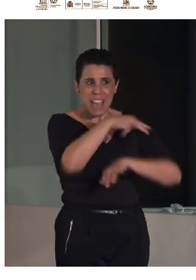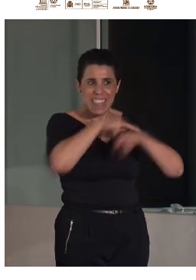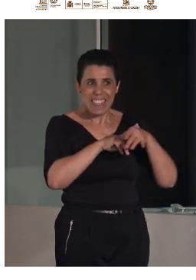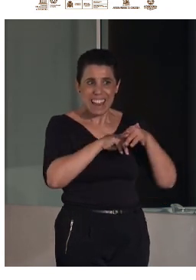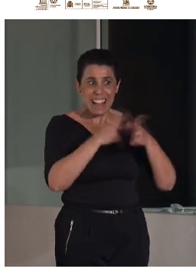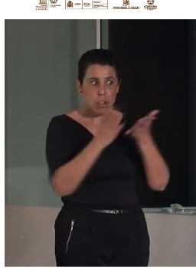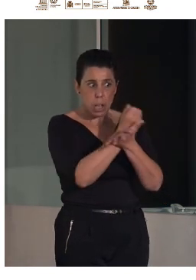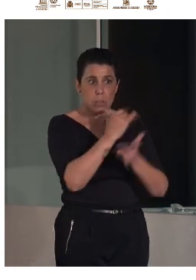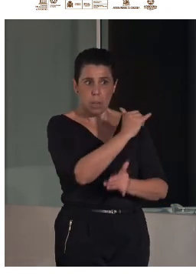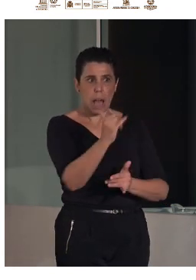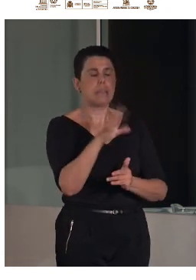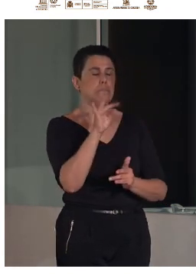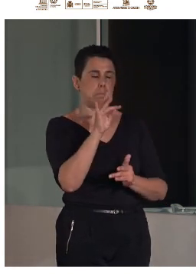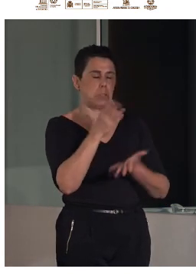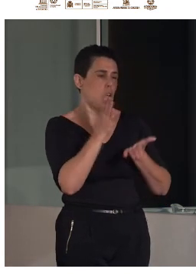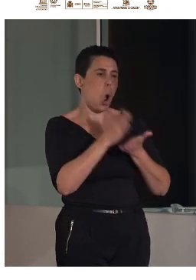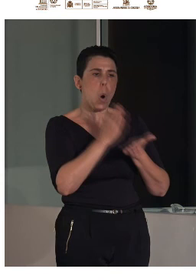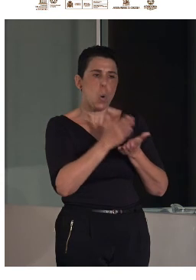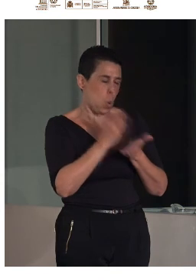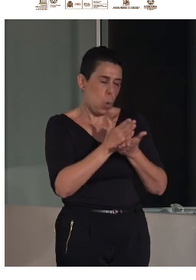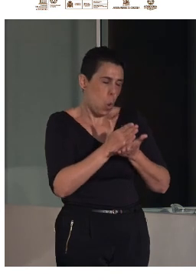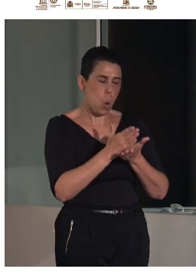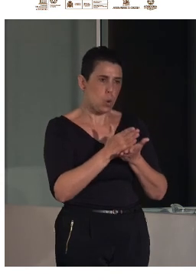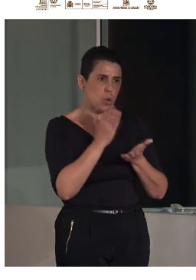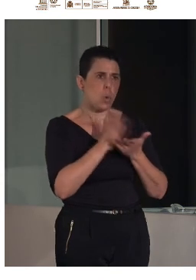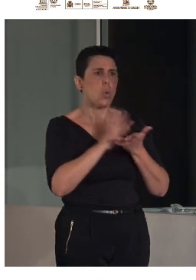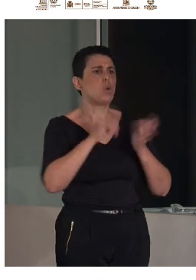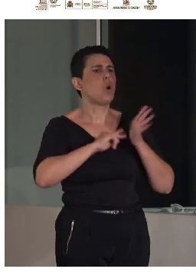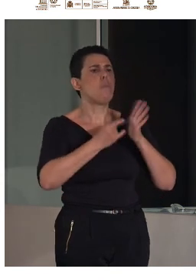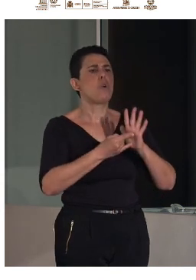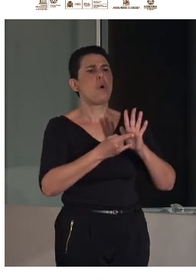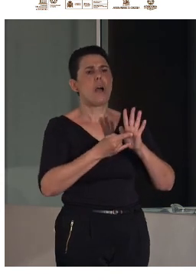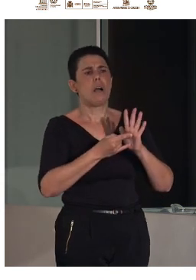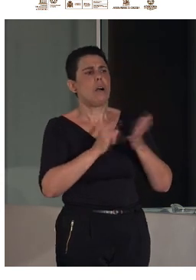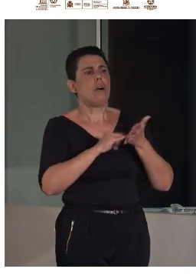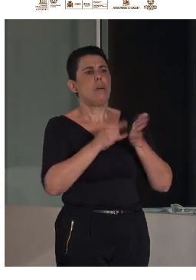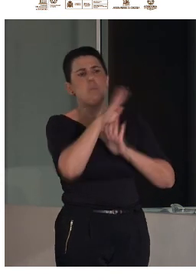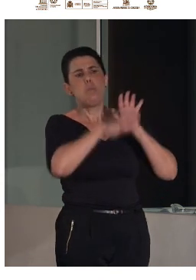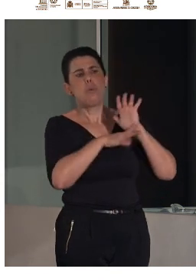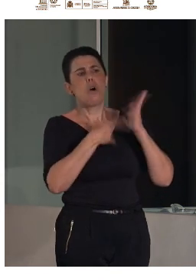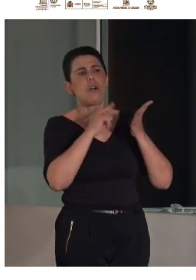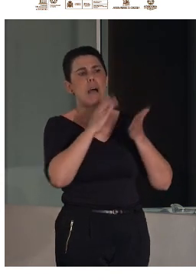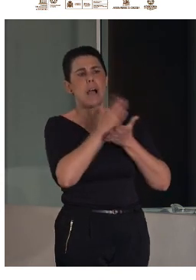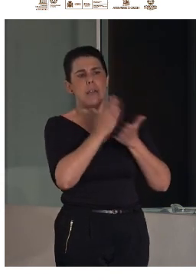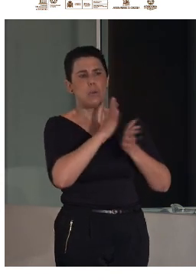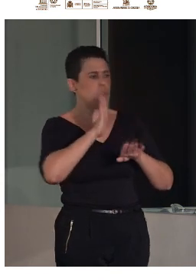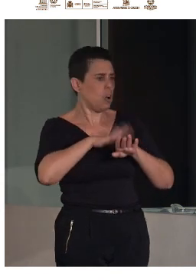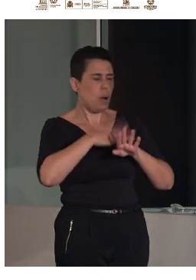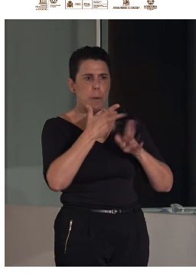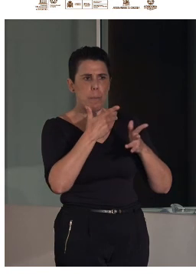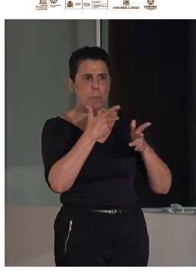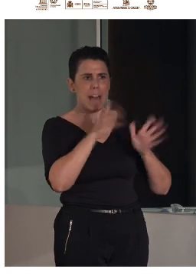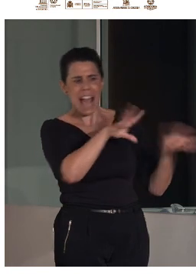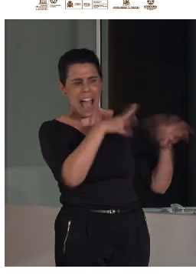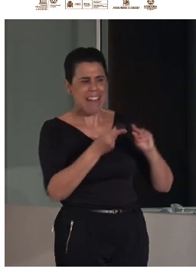ofrecemos cursos regulares tenemos un programa de cursos tanto para adaptadores de lectura fácil como para validadores de